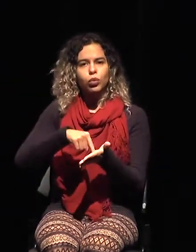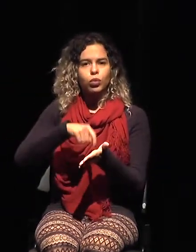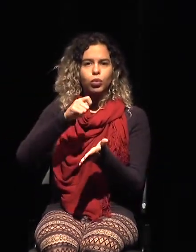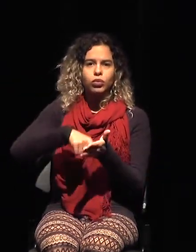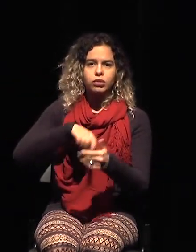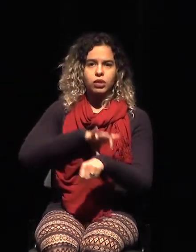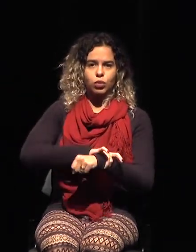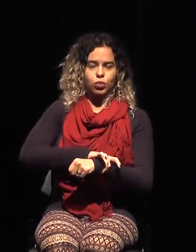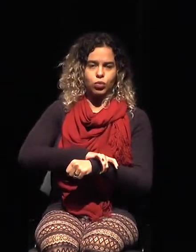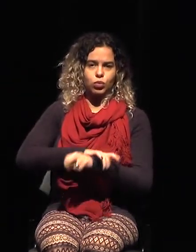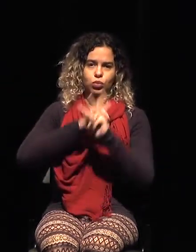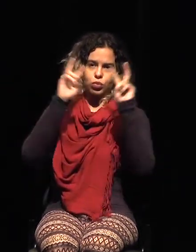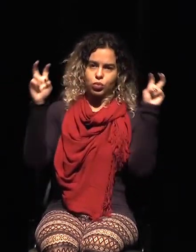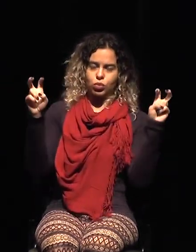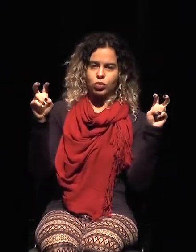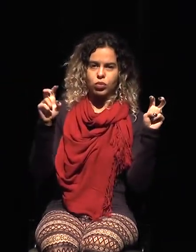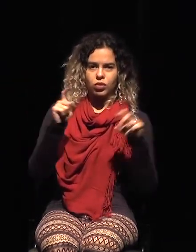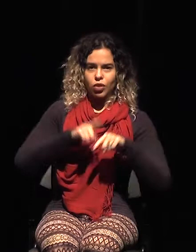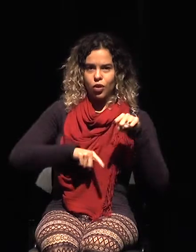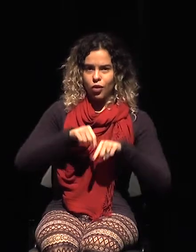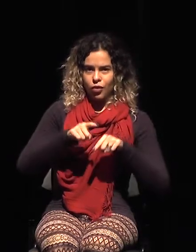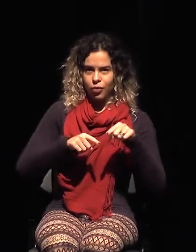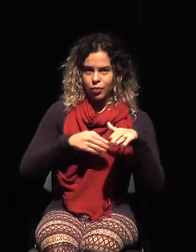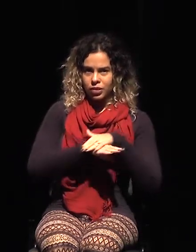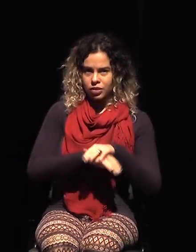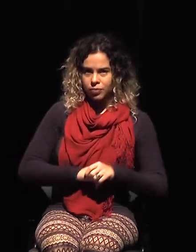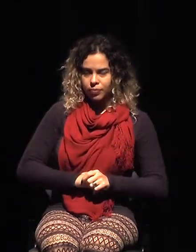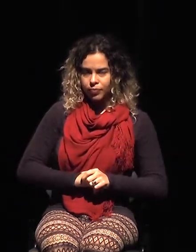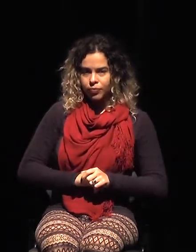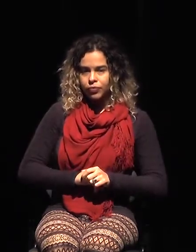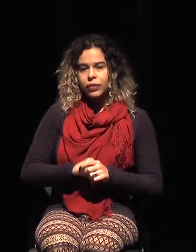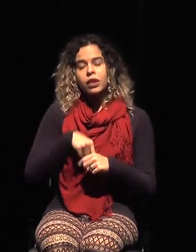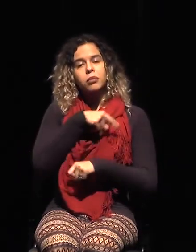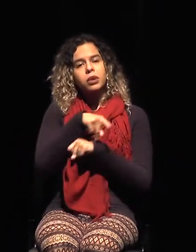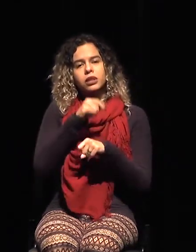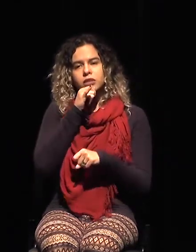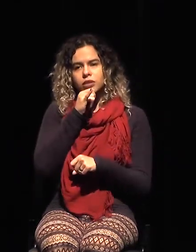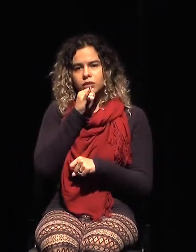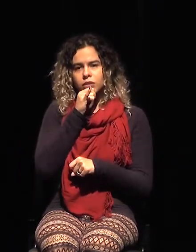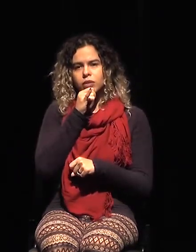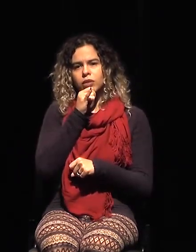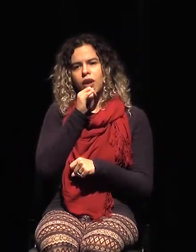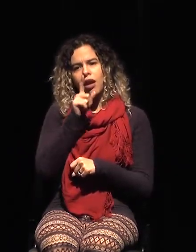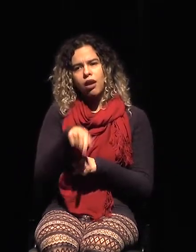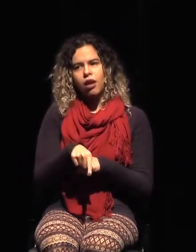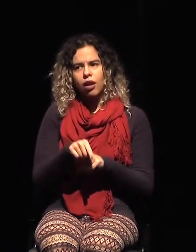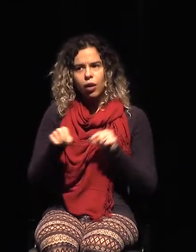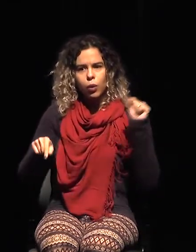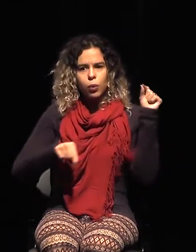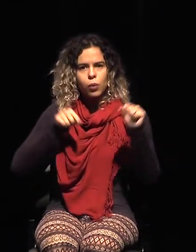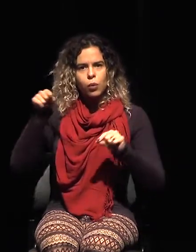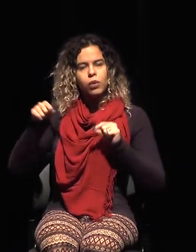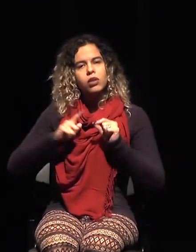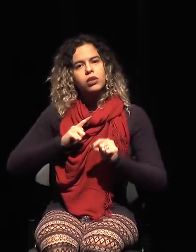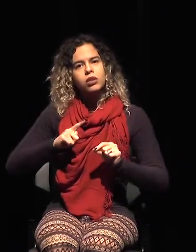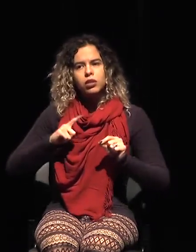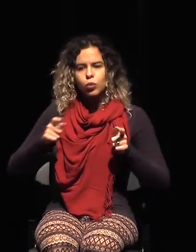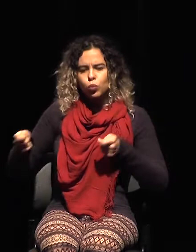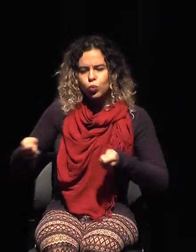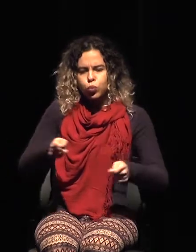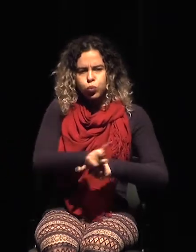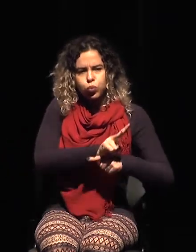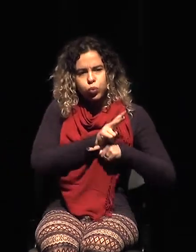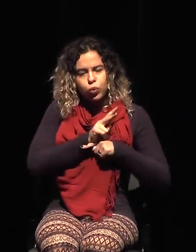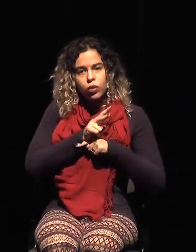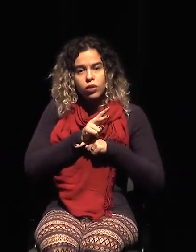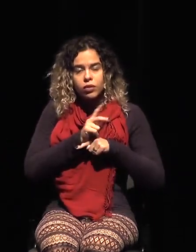Degas en un país como nosotros, aquí en Brasil, donde se controla demasiado, donde se quiere controlar mucho, nada